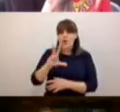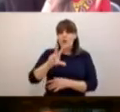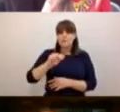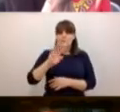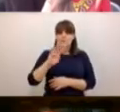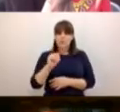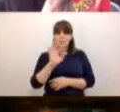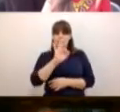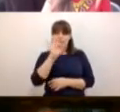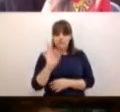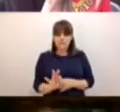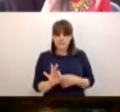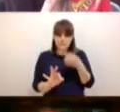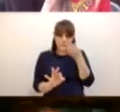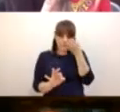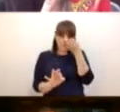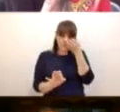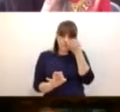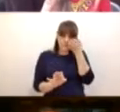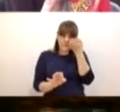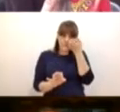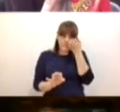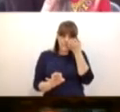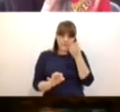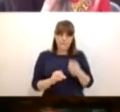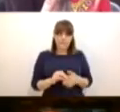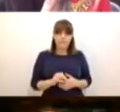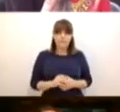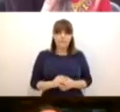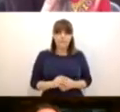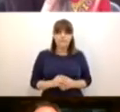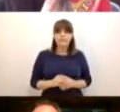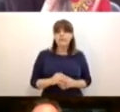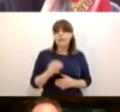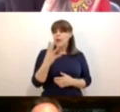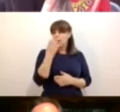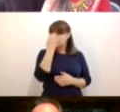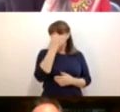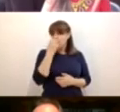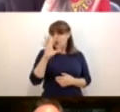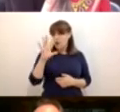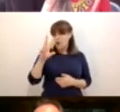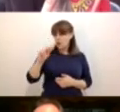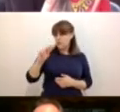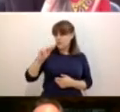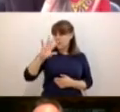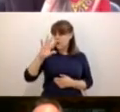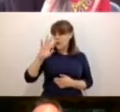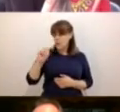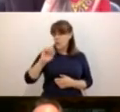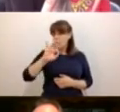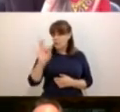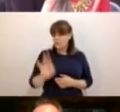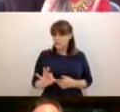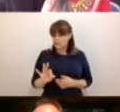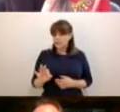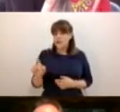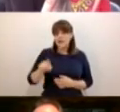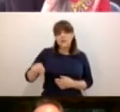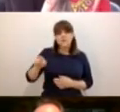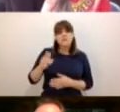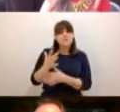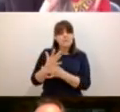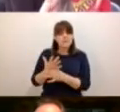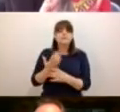de las escuelas fue el aspecto que nos indicaron, aparte de la